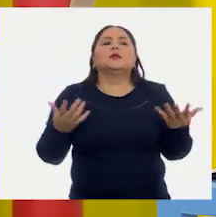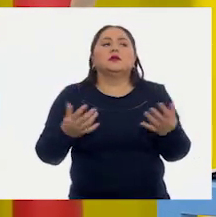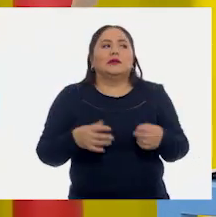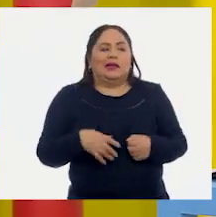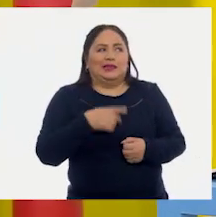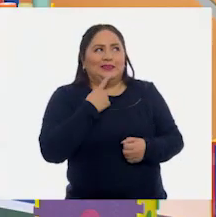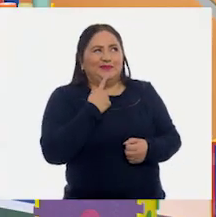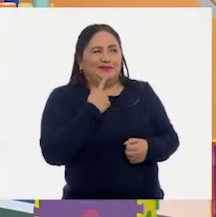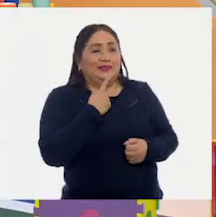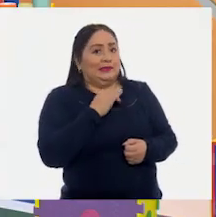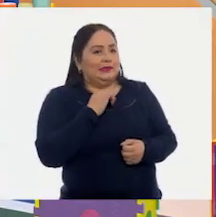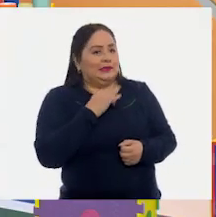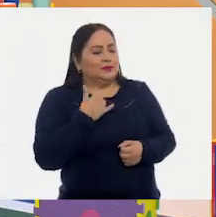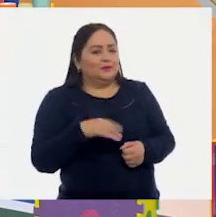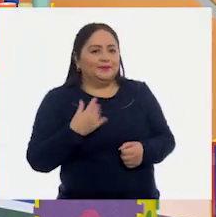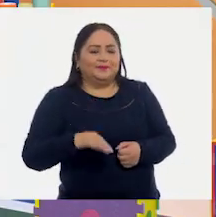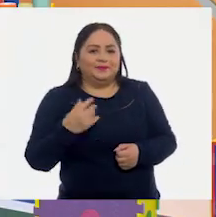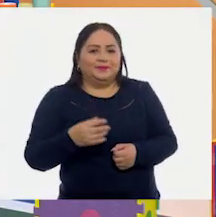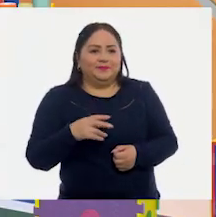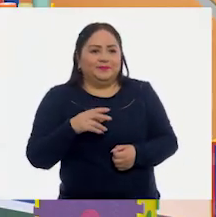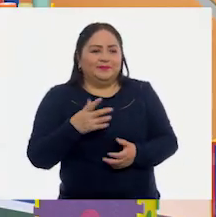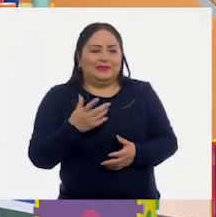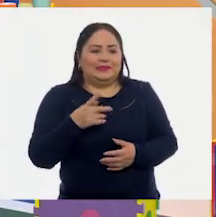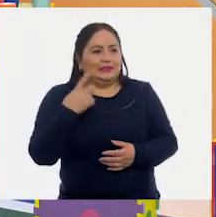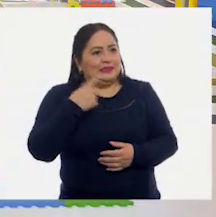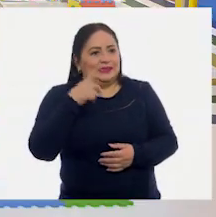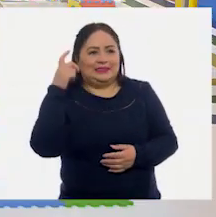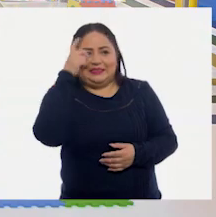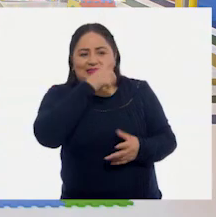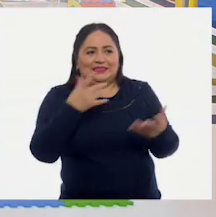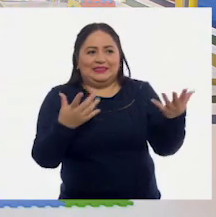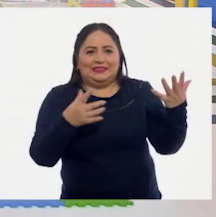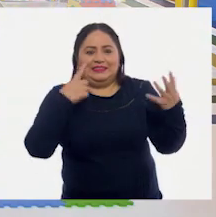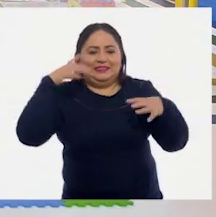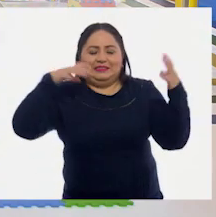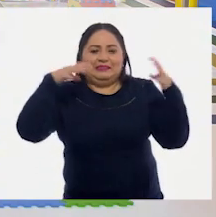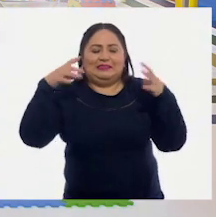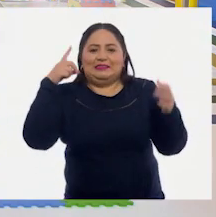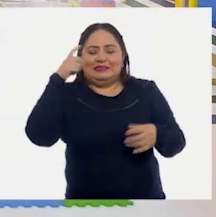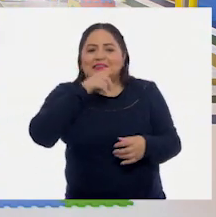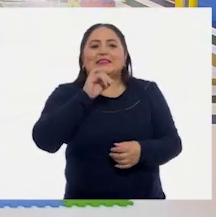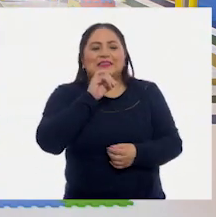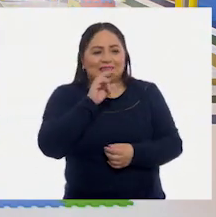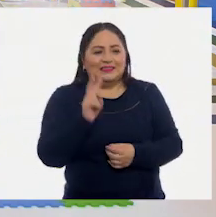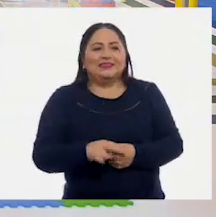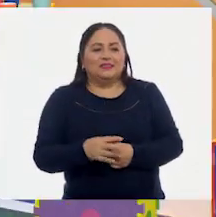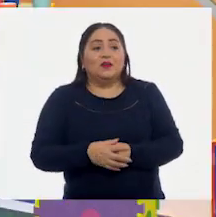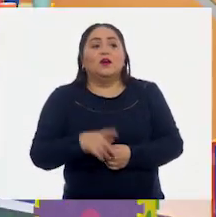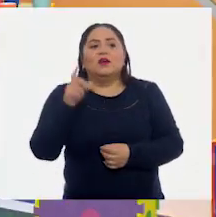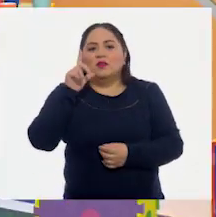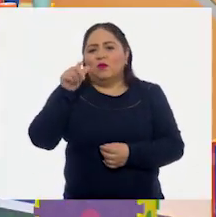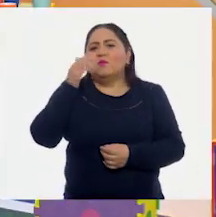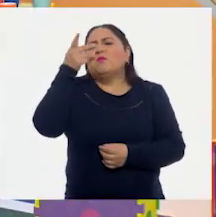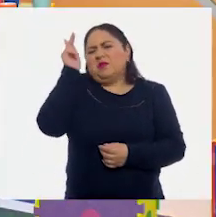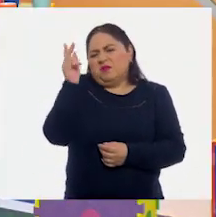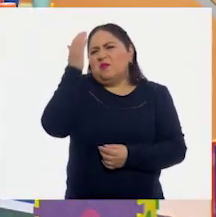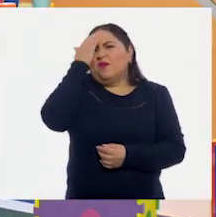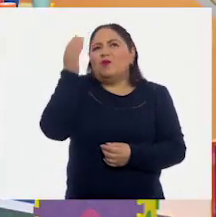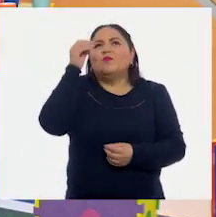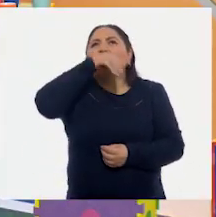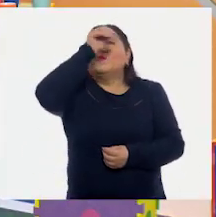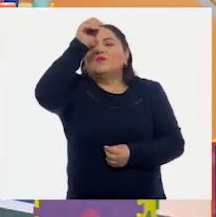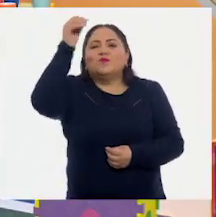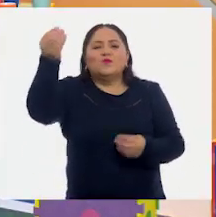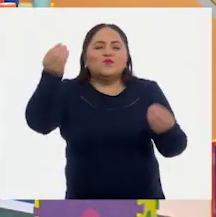Este, híjole. Y nos mojamos todos, ¿verdad? Sí. Y conoceríamos muchos lugares.